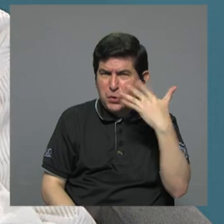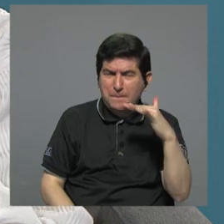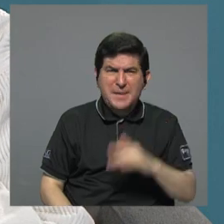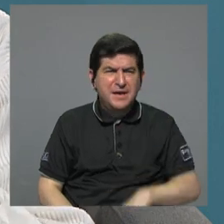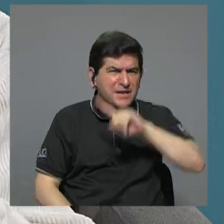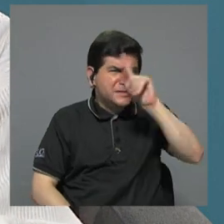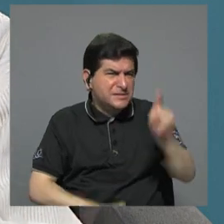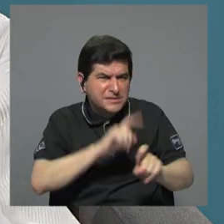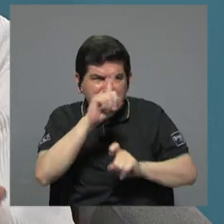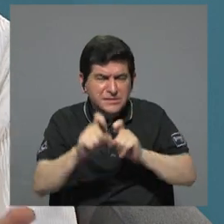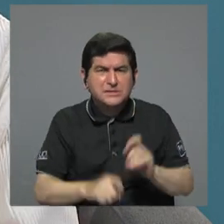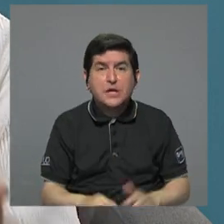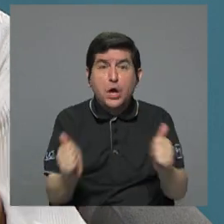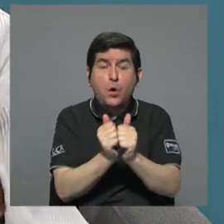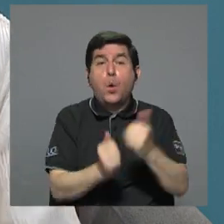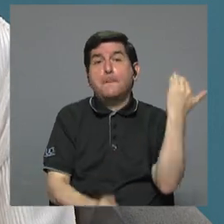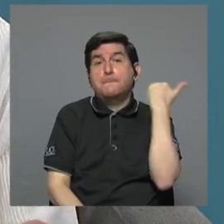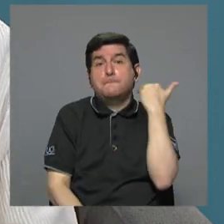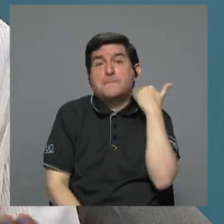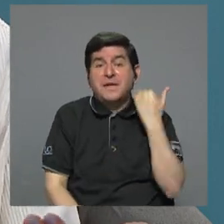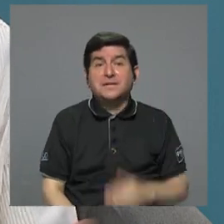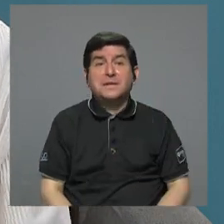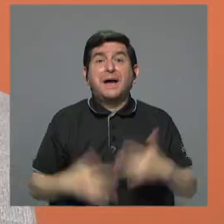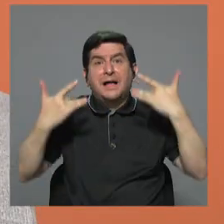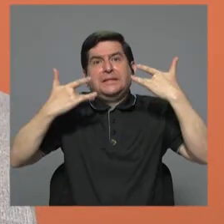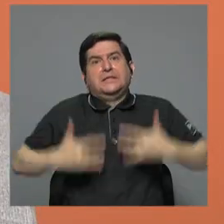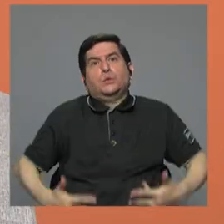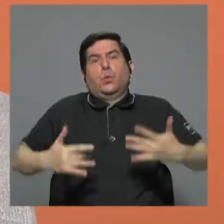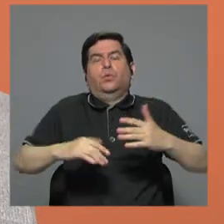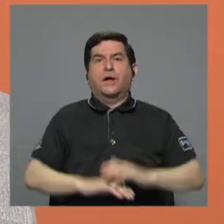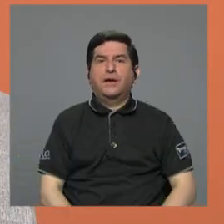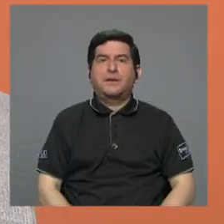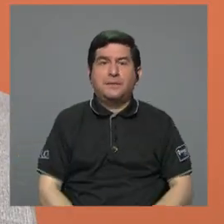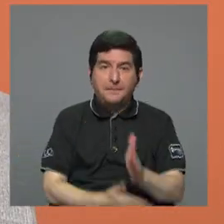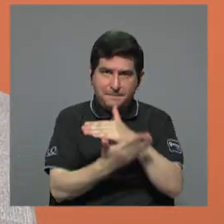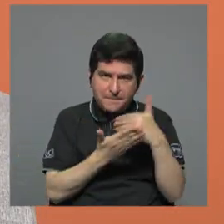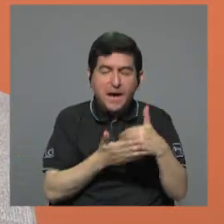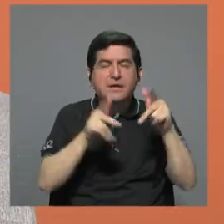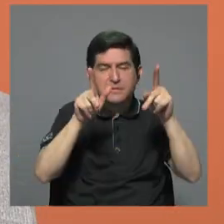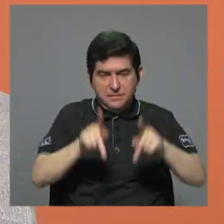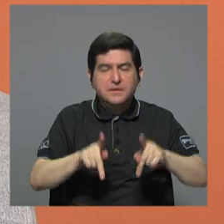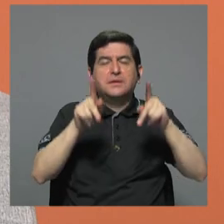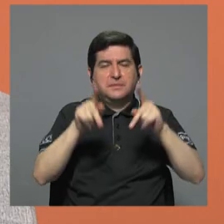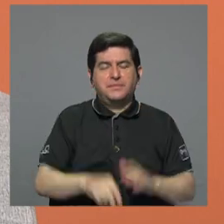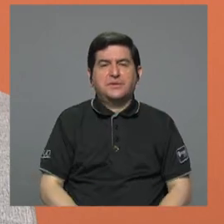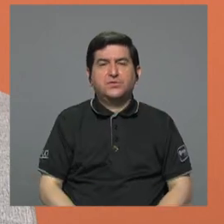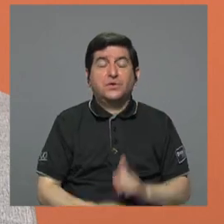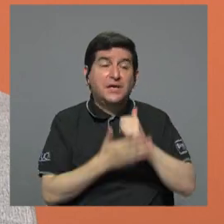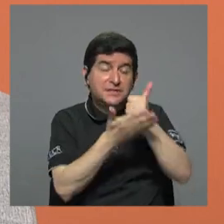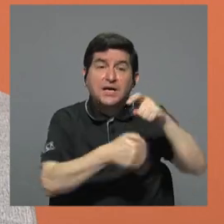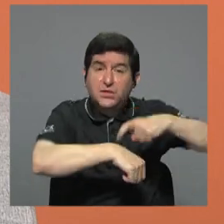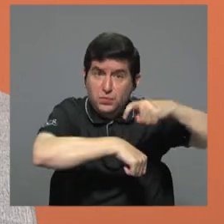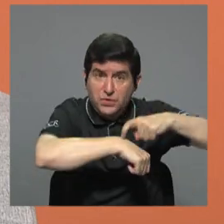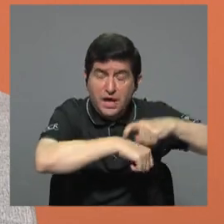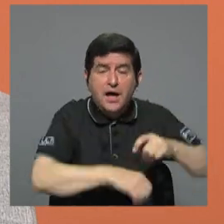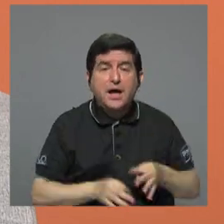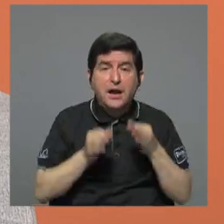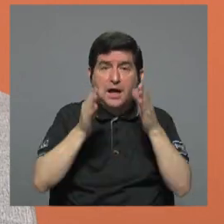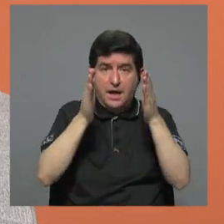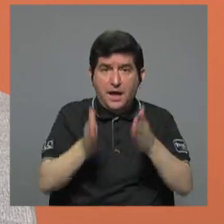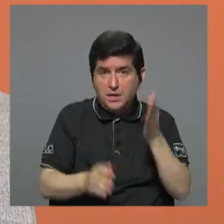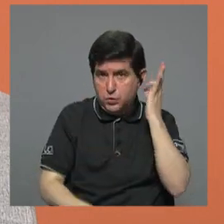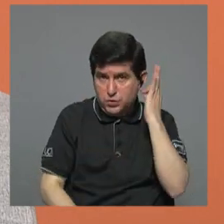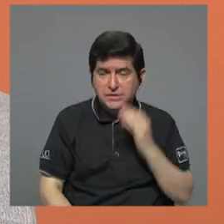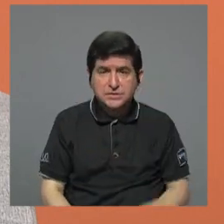interrogatorio se realizó con la víctima todavía desnuda. Esto es parte de lo que algunas personas que auxiliaron a la turista